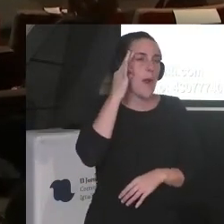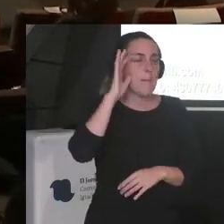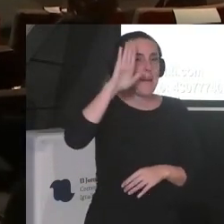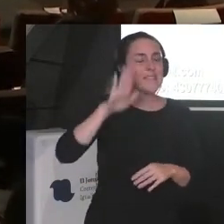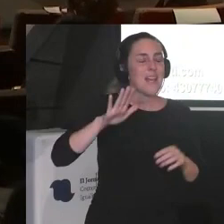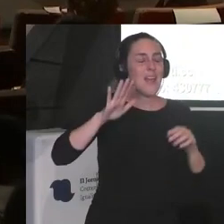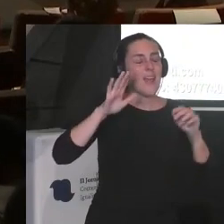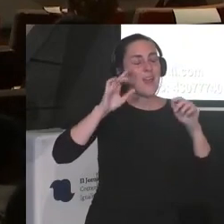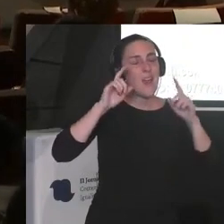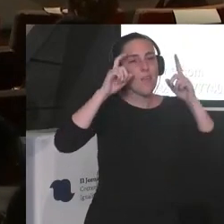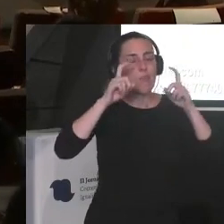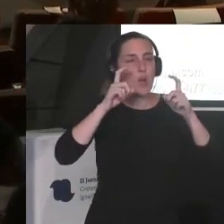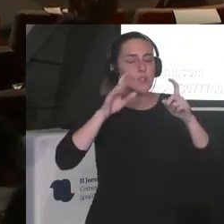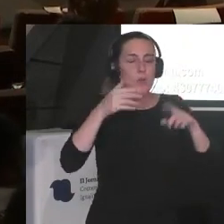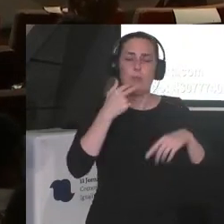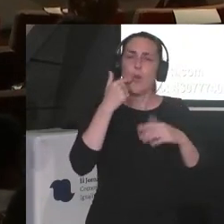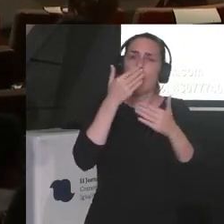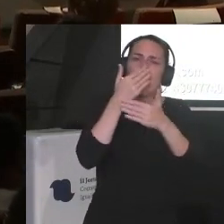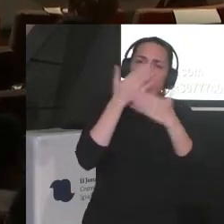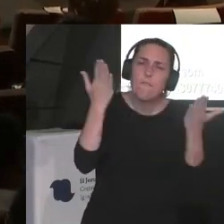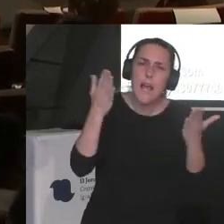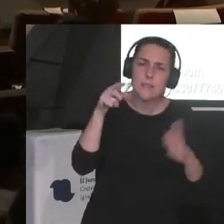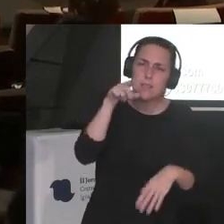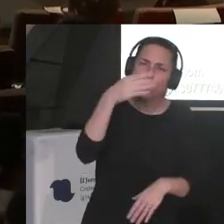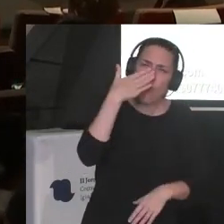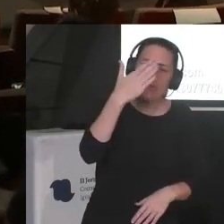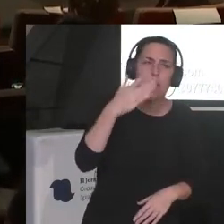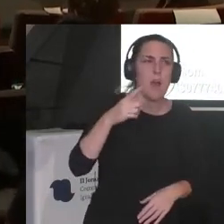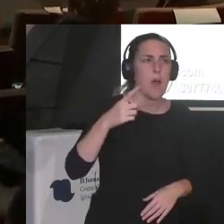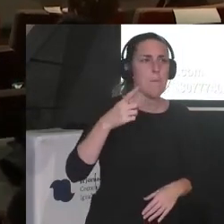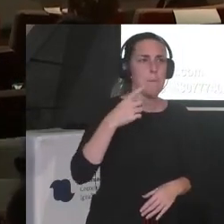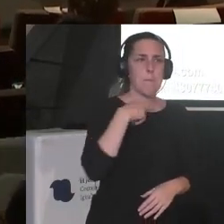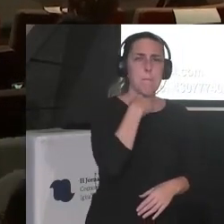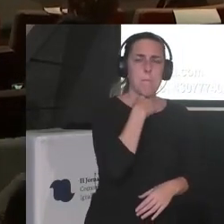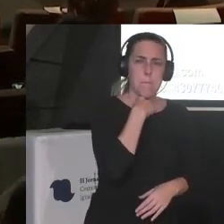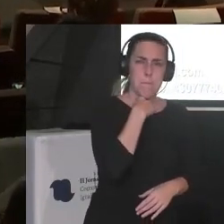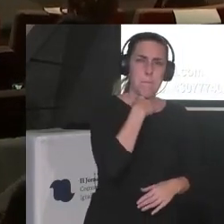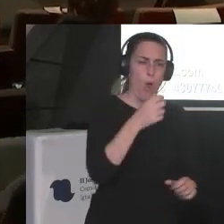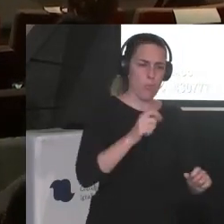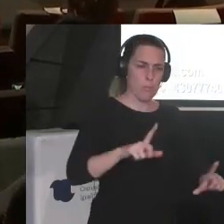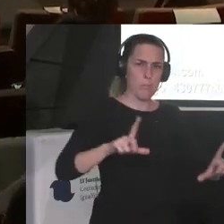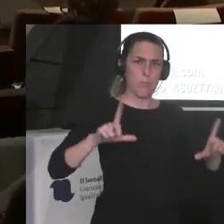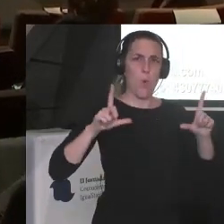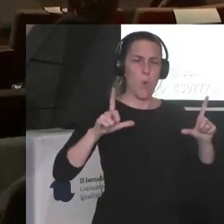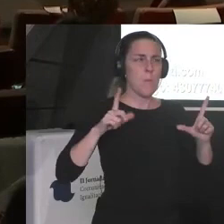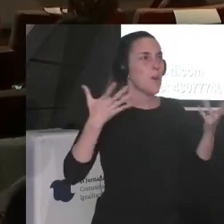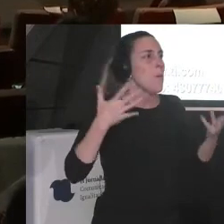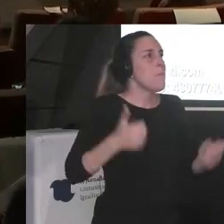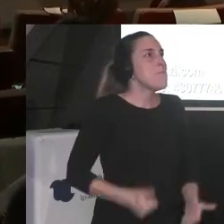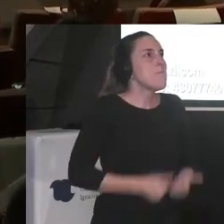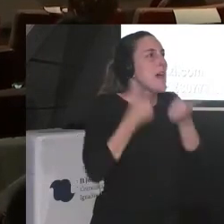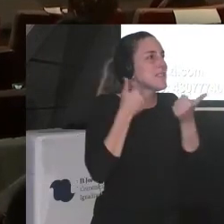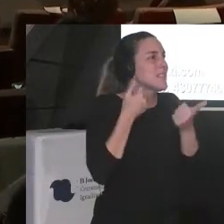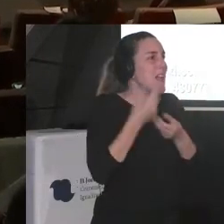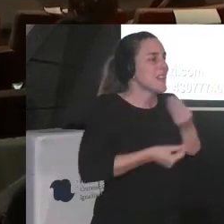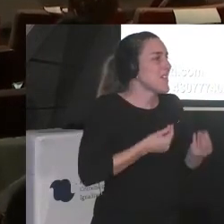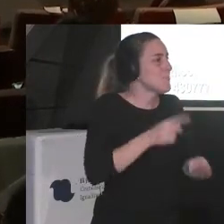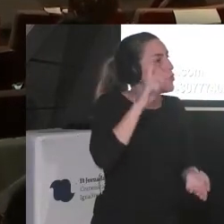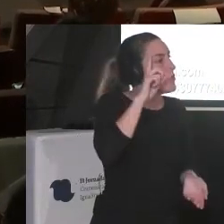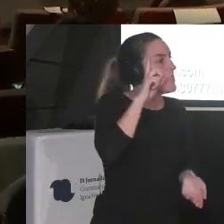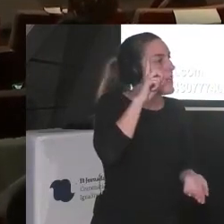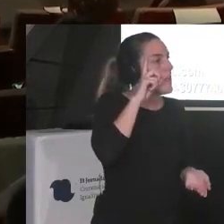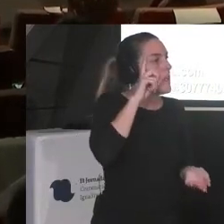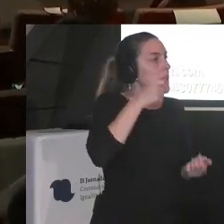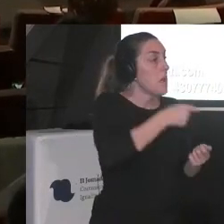confía en tu voz piensa lo que tú quieres contar y tal pero no sé qué más podemos hacer porque por mucho que yo enseñe a los demás tampoco quiero